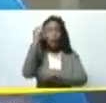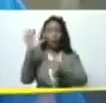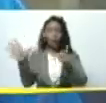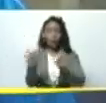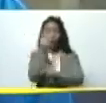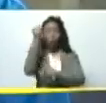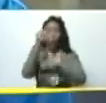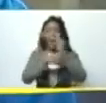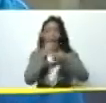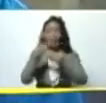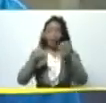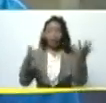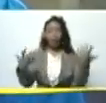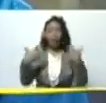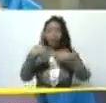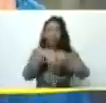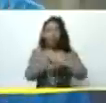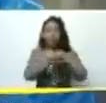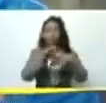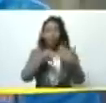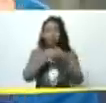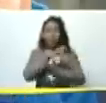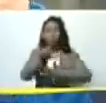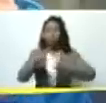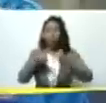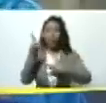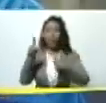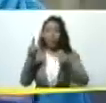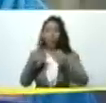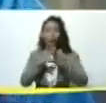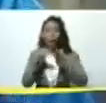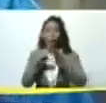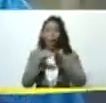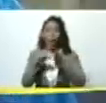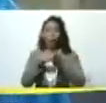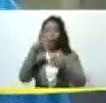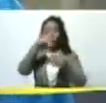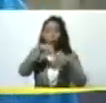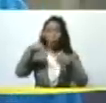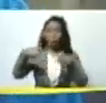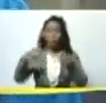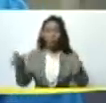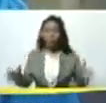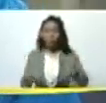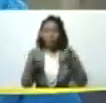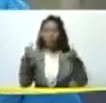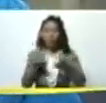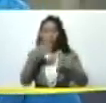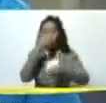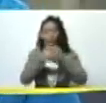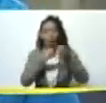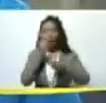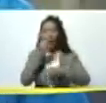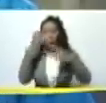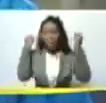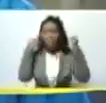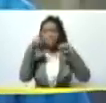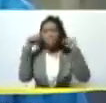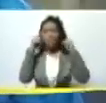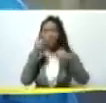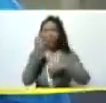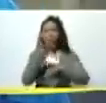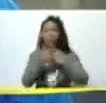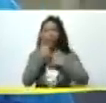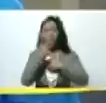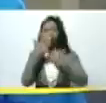perfecta para que este sustrato sirva para la clonación de semillas de hortaliza en la buena práctica agronómica bueno usted lo lanzó